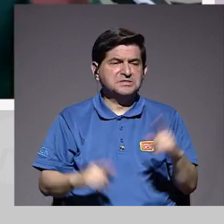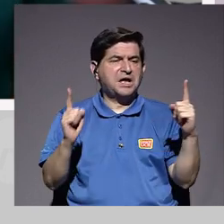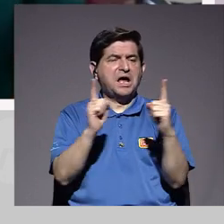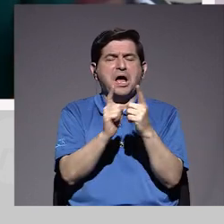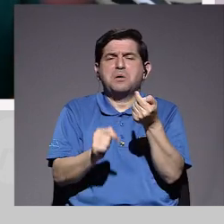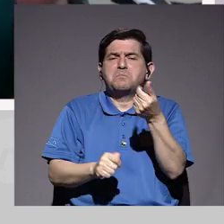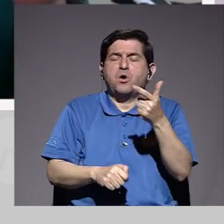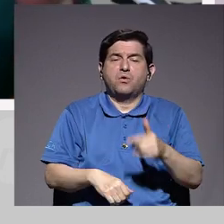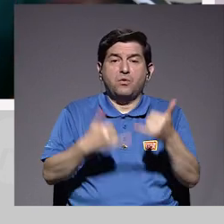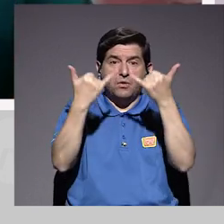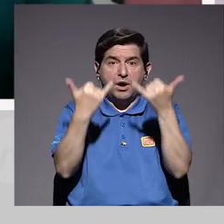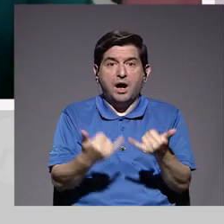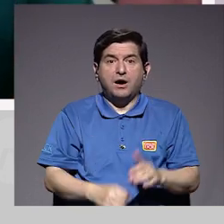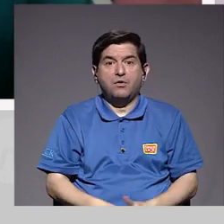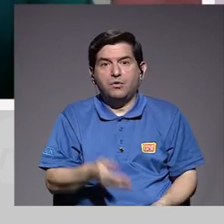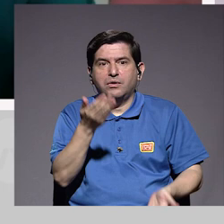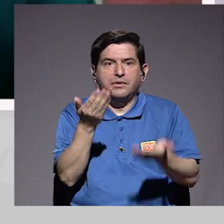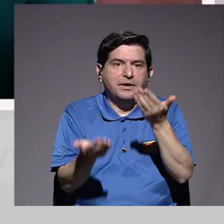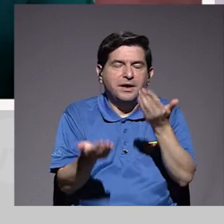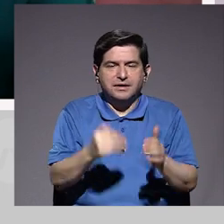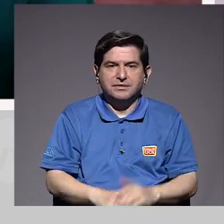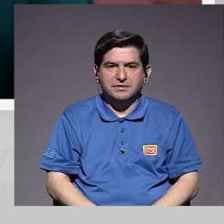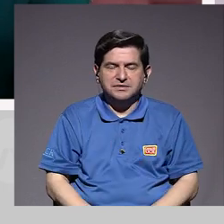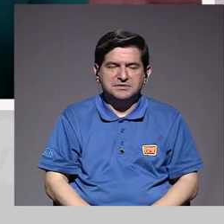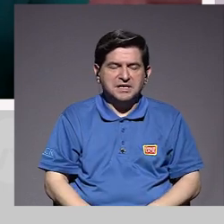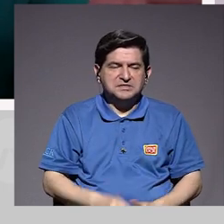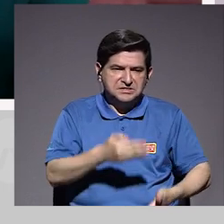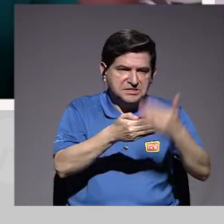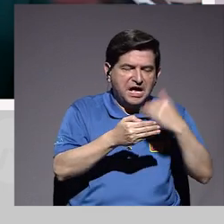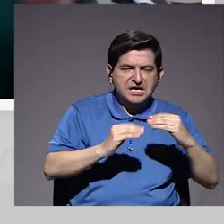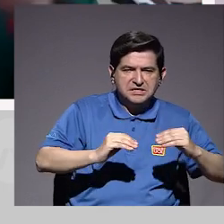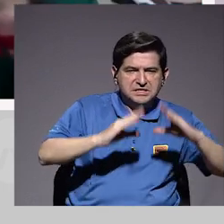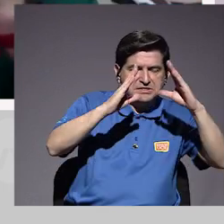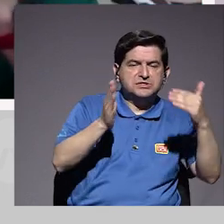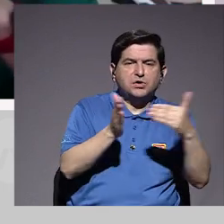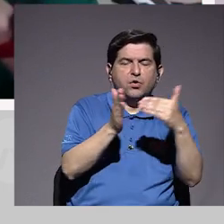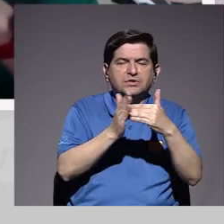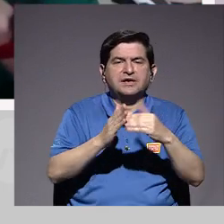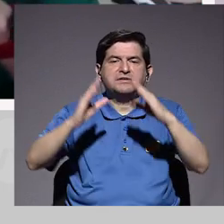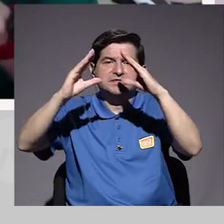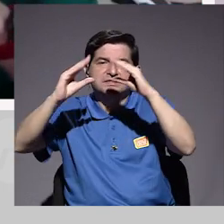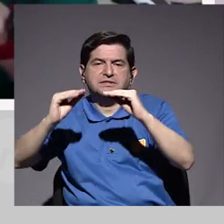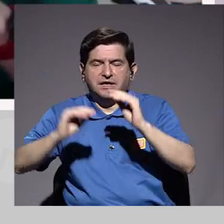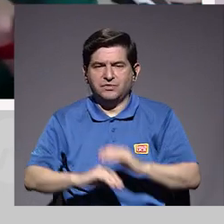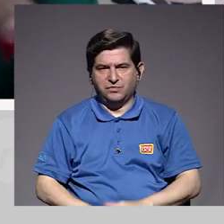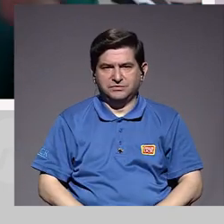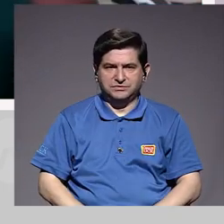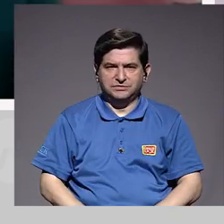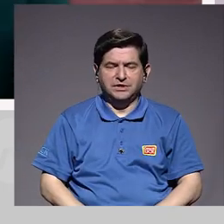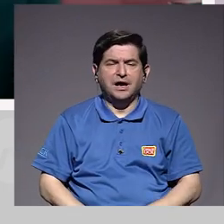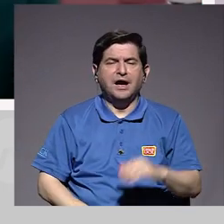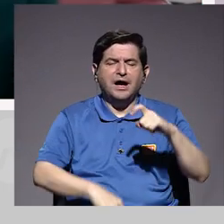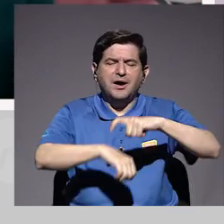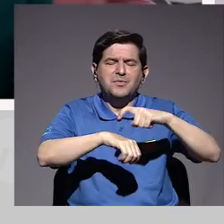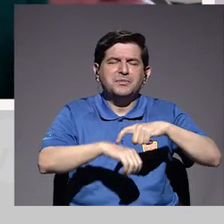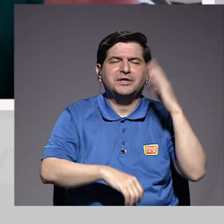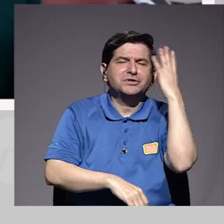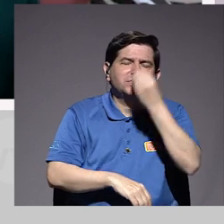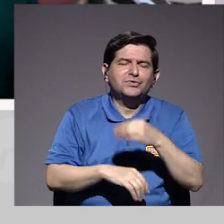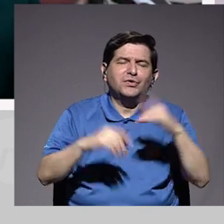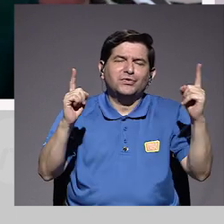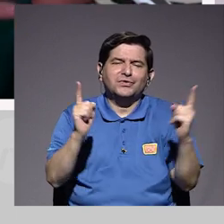verse, qué sé yo, se veían en la mañana, hasta la noche volvían a encontrarse. Entonces, es un momento bonito de reencuentro. O algunas